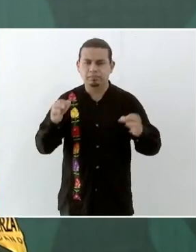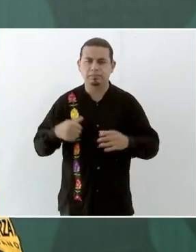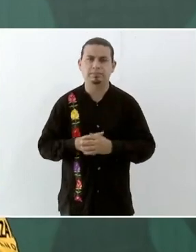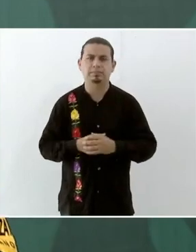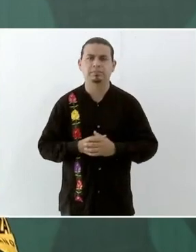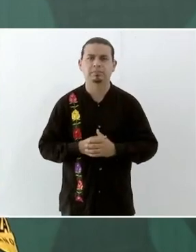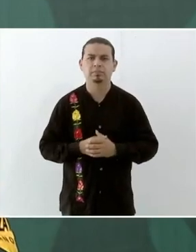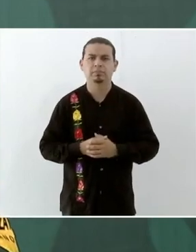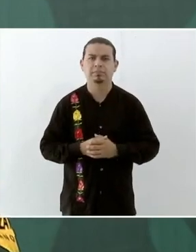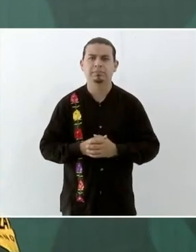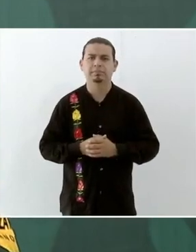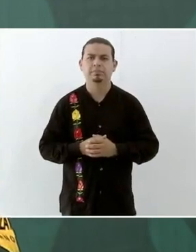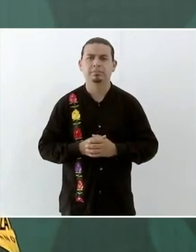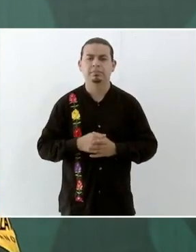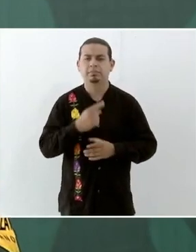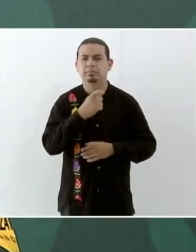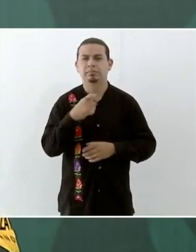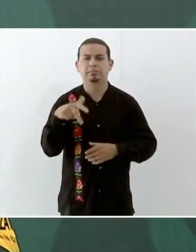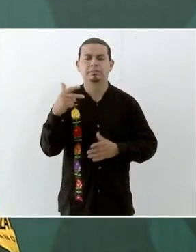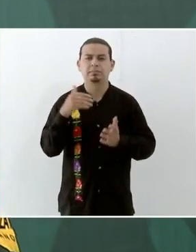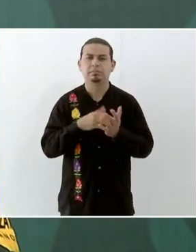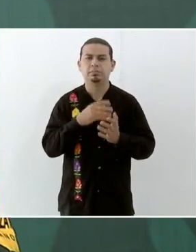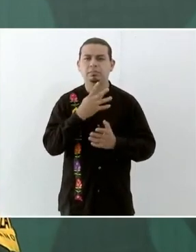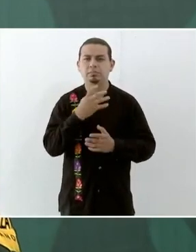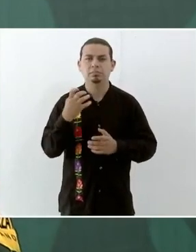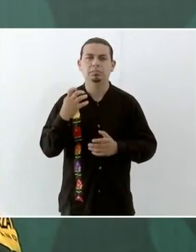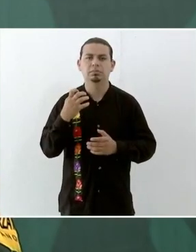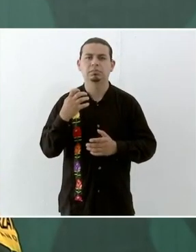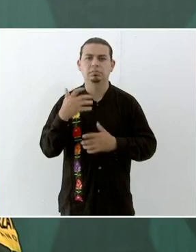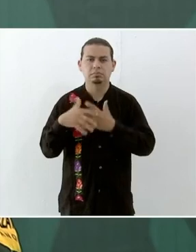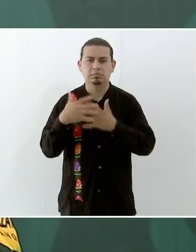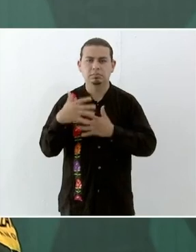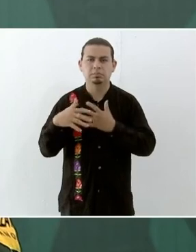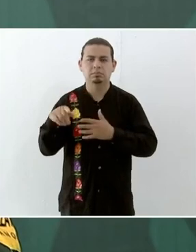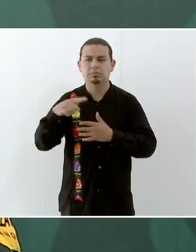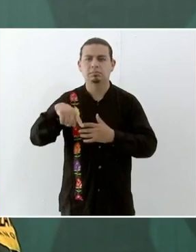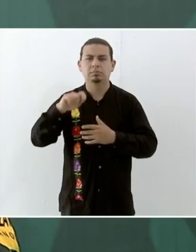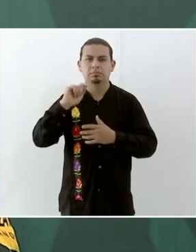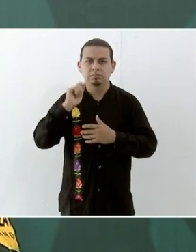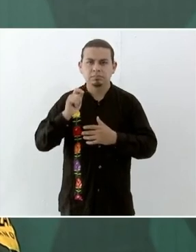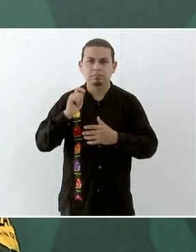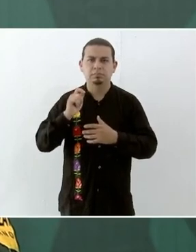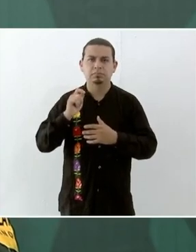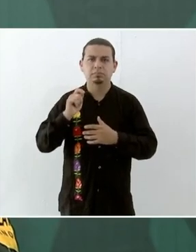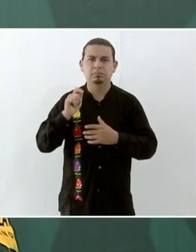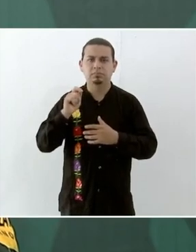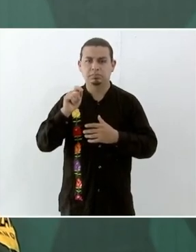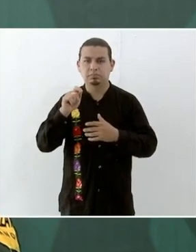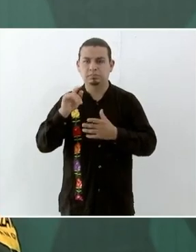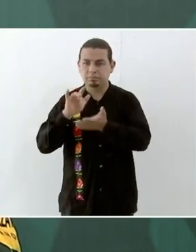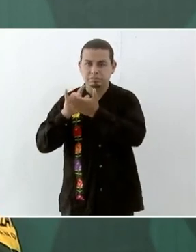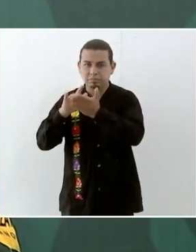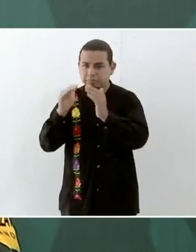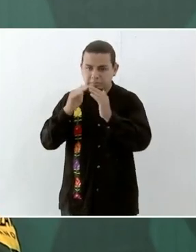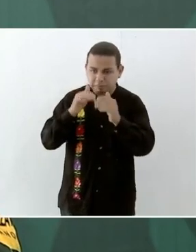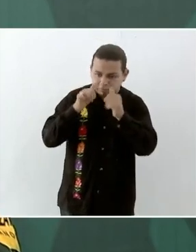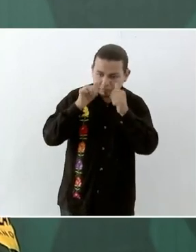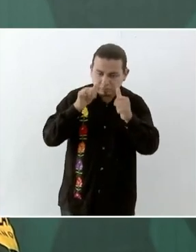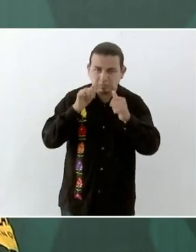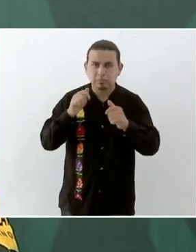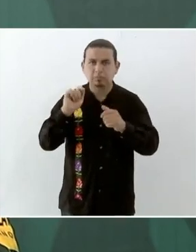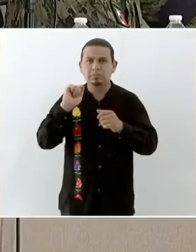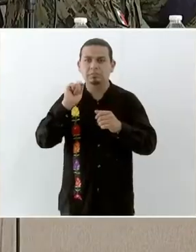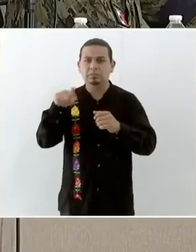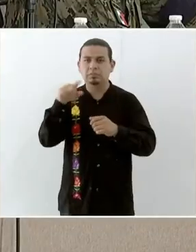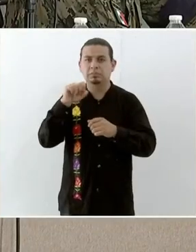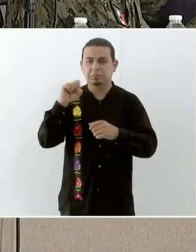y 113 mil 800 litros de combustible. Aquí mencionar que además de los 80 mil litros que había donado